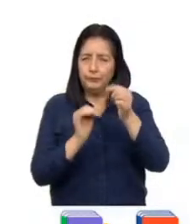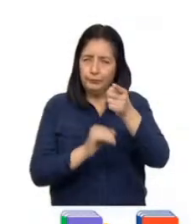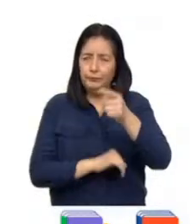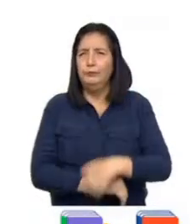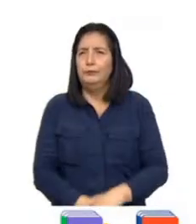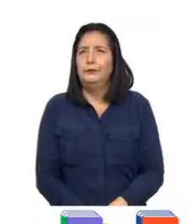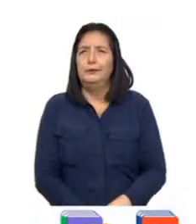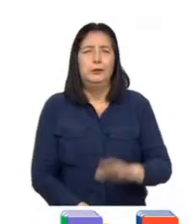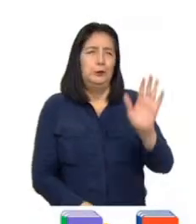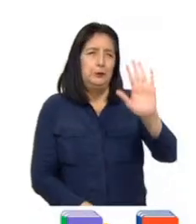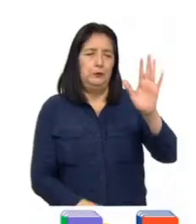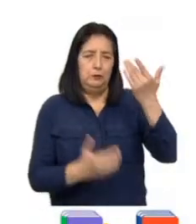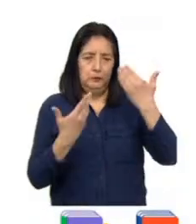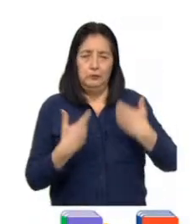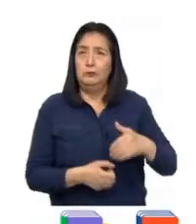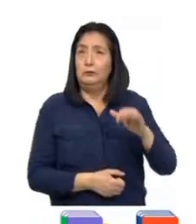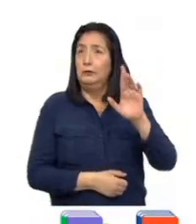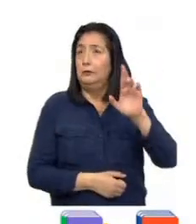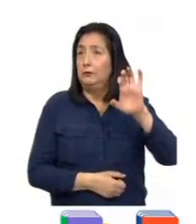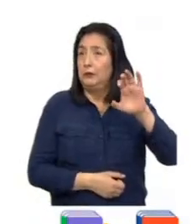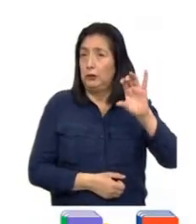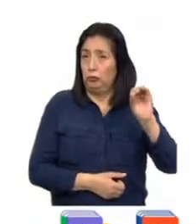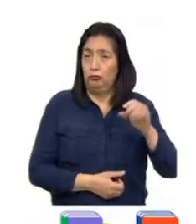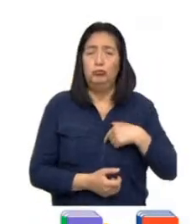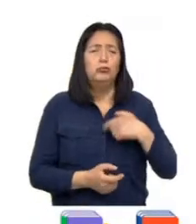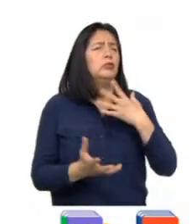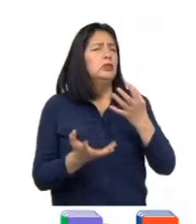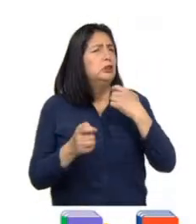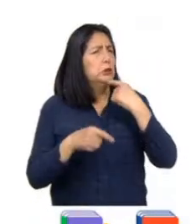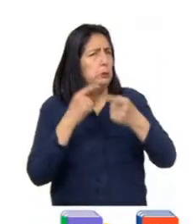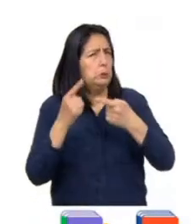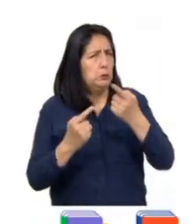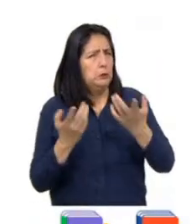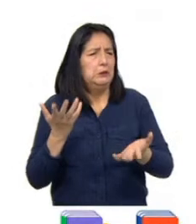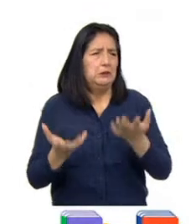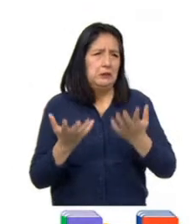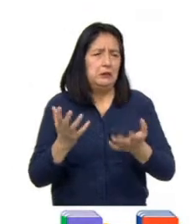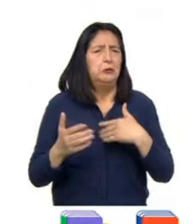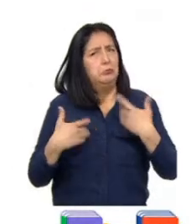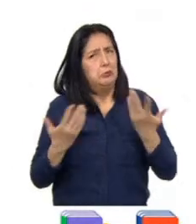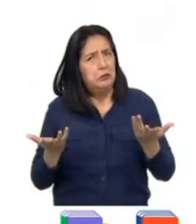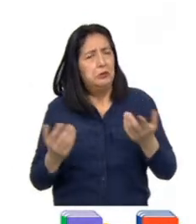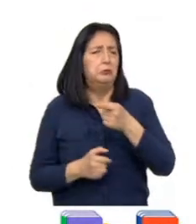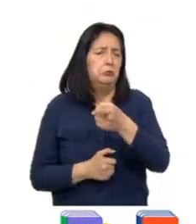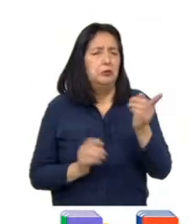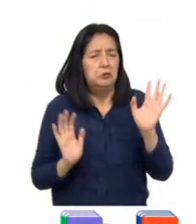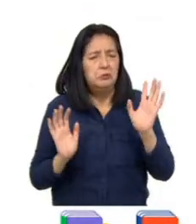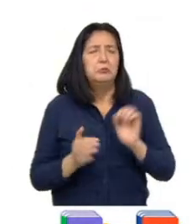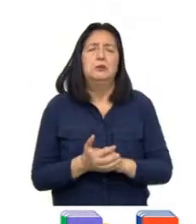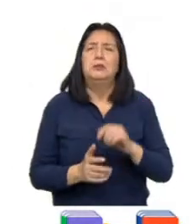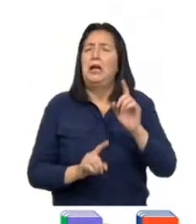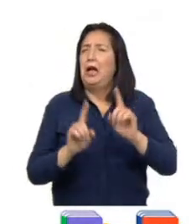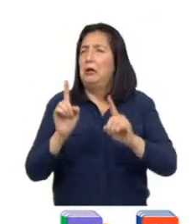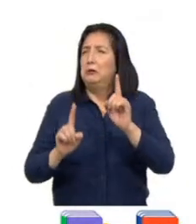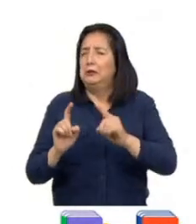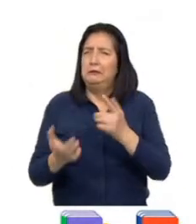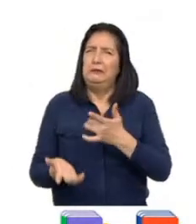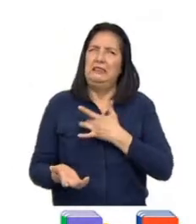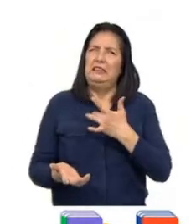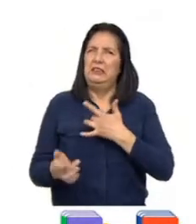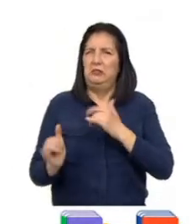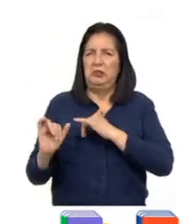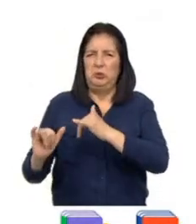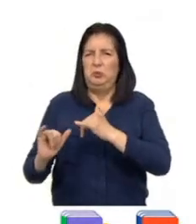Hola, soy Franco y quiero contarles algo que quizás pueda servirles, si es que alguna vez vivieron algo similar.